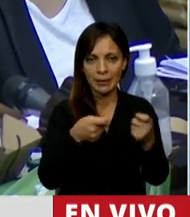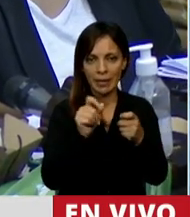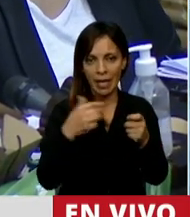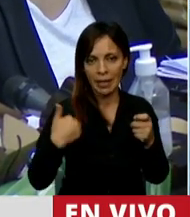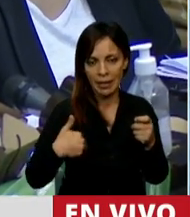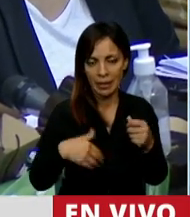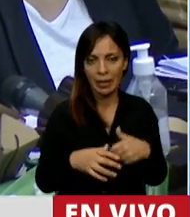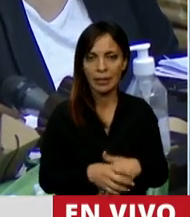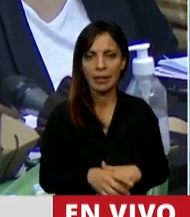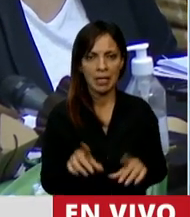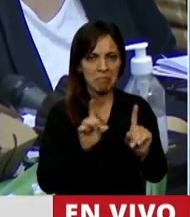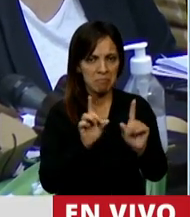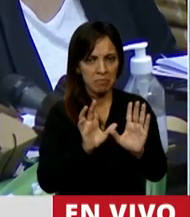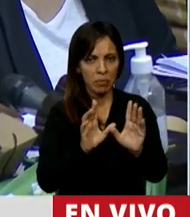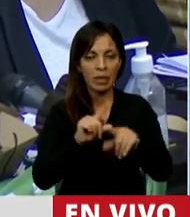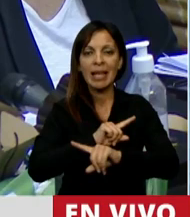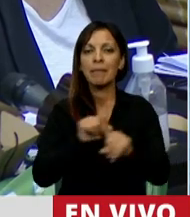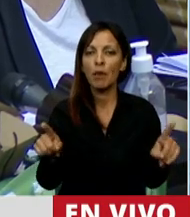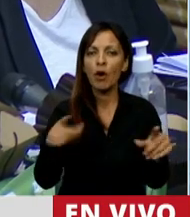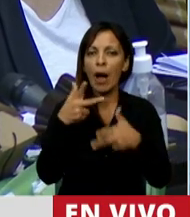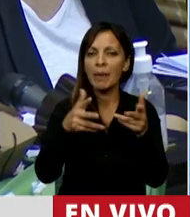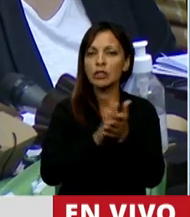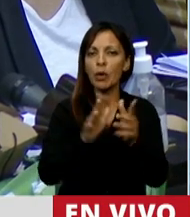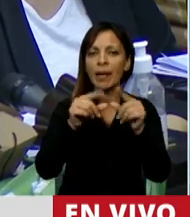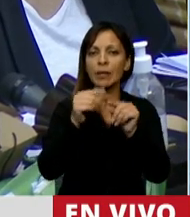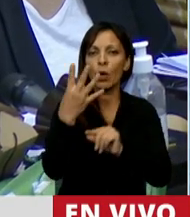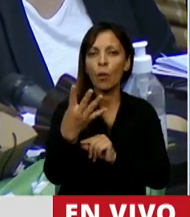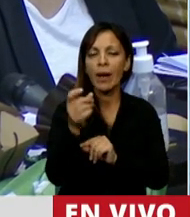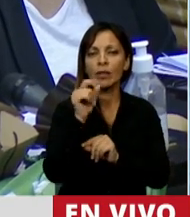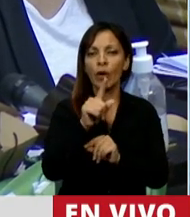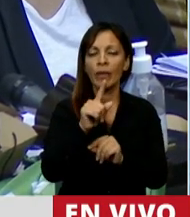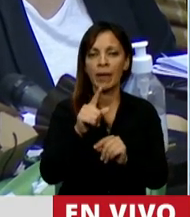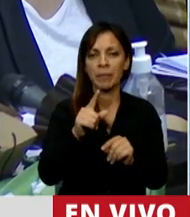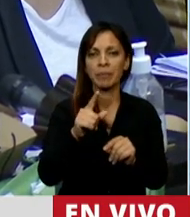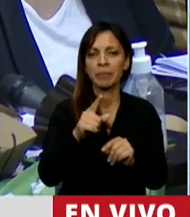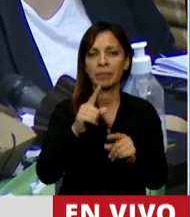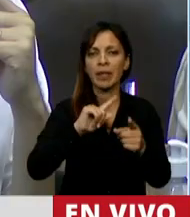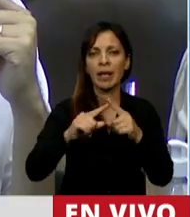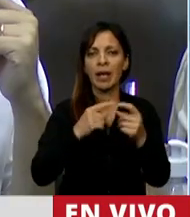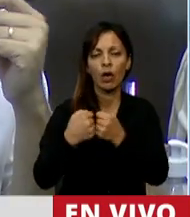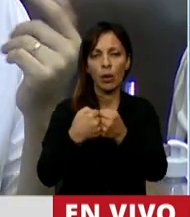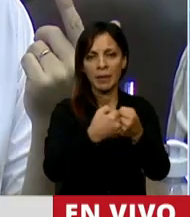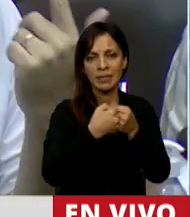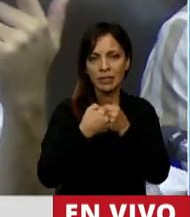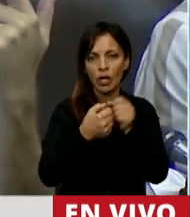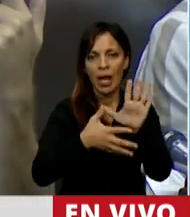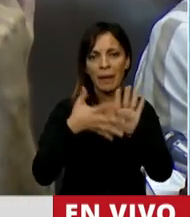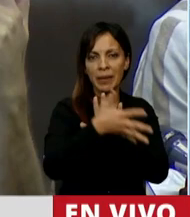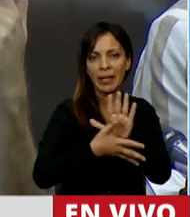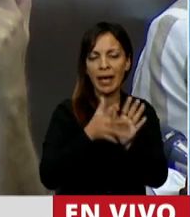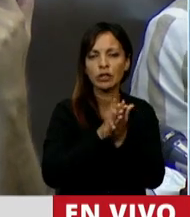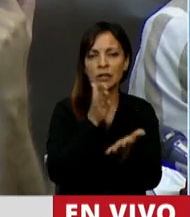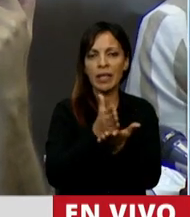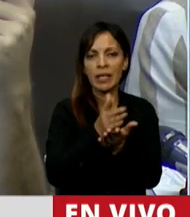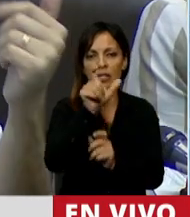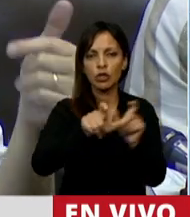la Nación, ni del artículo 4 de la Convención Internacional, de la Convención Americana de los Derechos